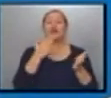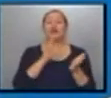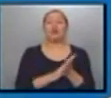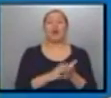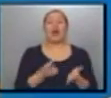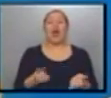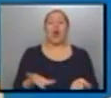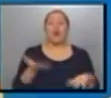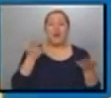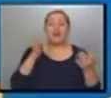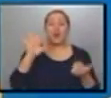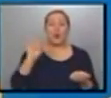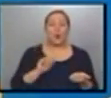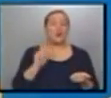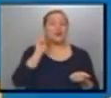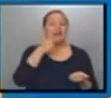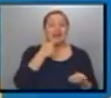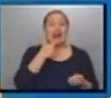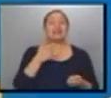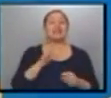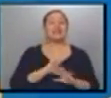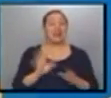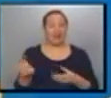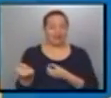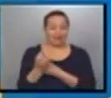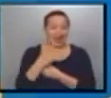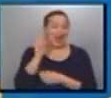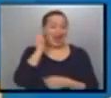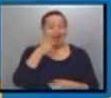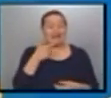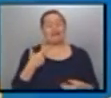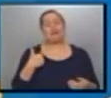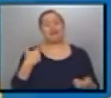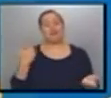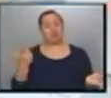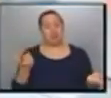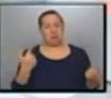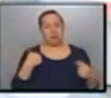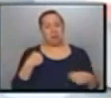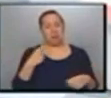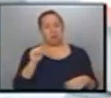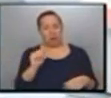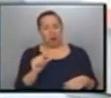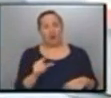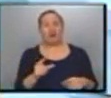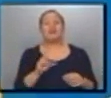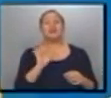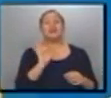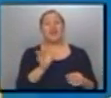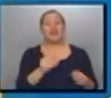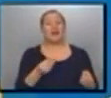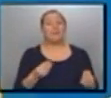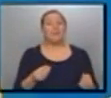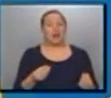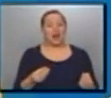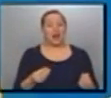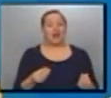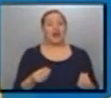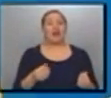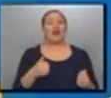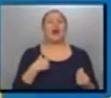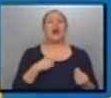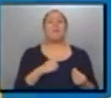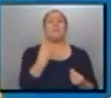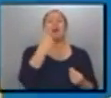Le llegó la tarifa de gas. Yo dije, uy, no fue tanto. Pero ¿saben lo que me pasó? Me llegó la